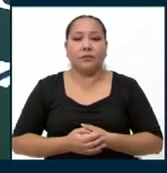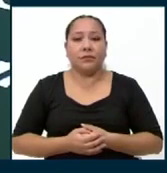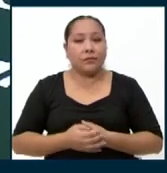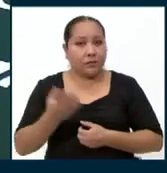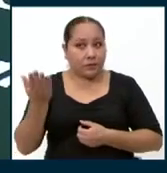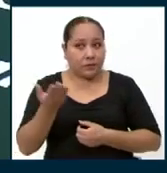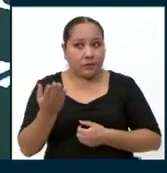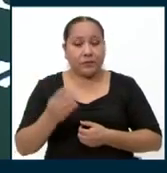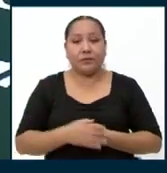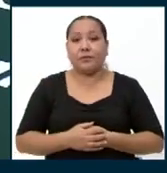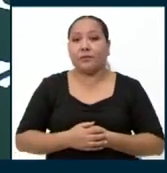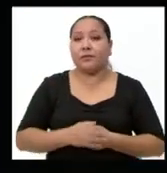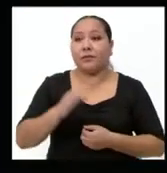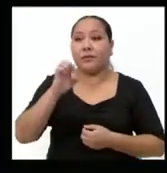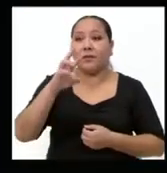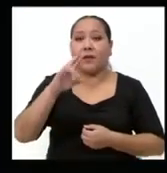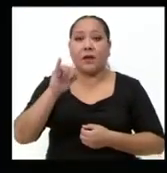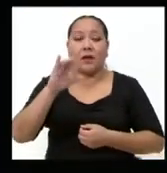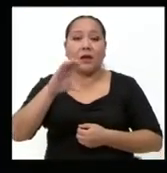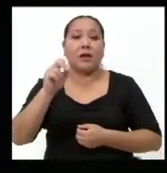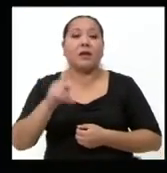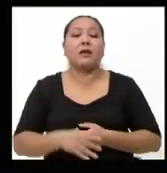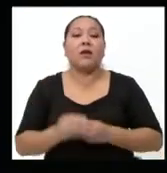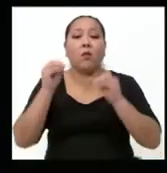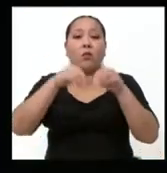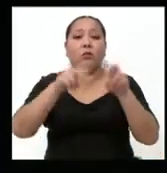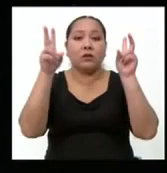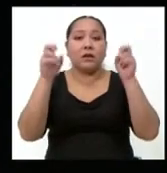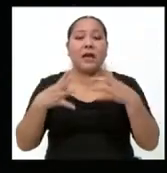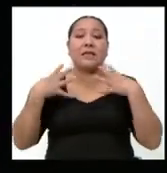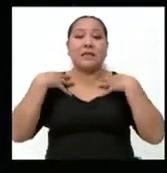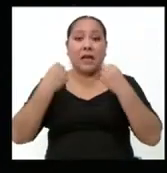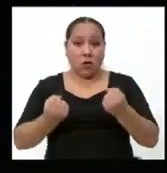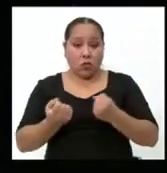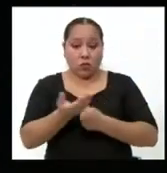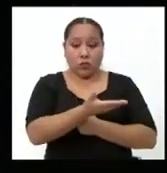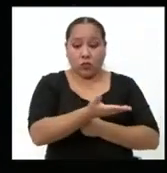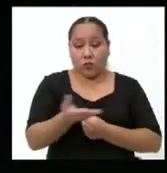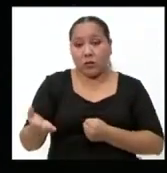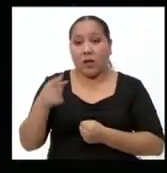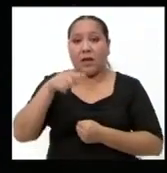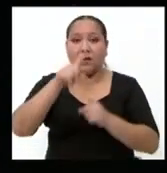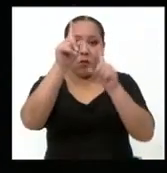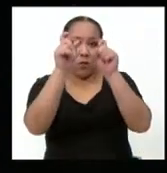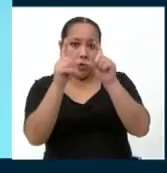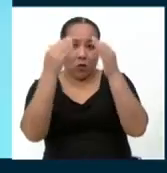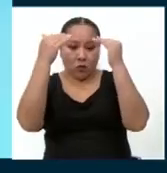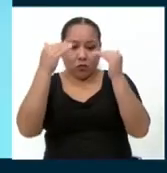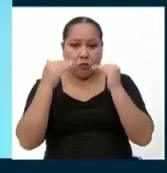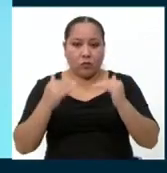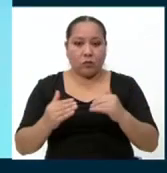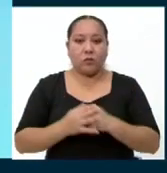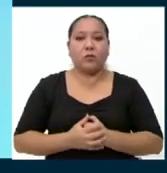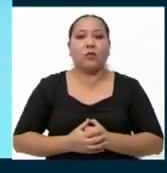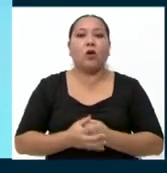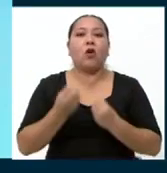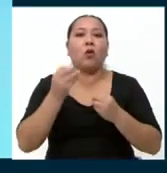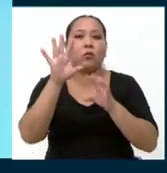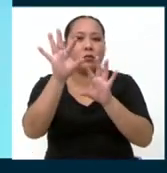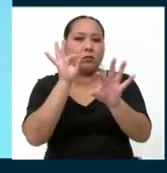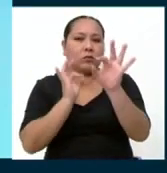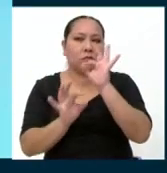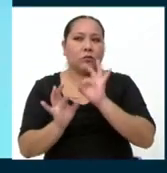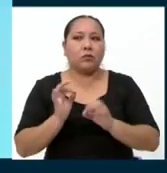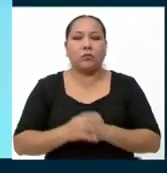Candidato Erick, Verano tiene salud pública y estas son las preguntas como opciones.